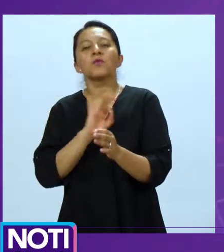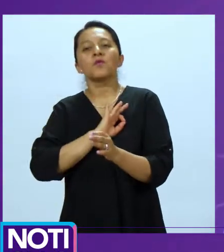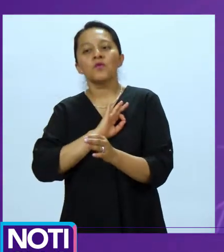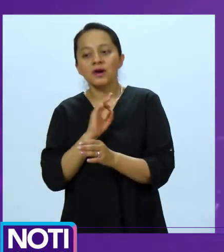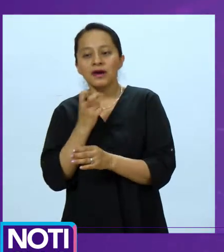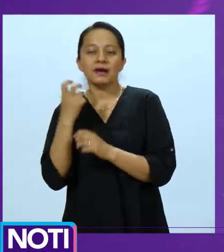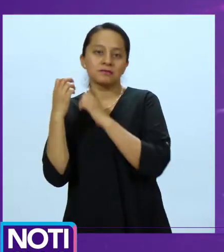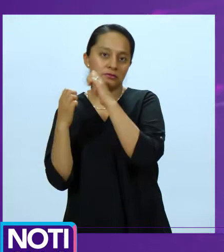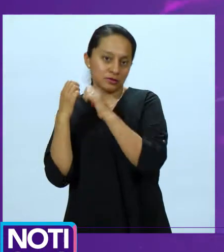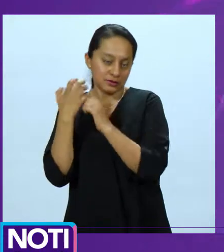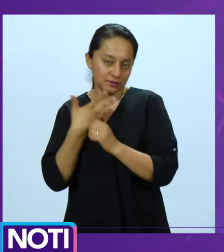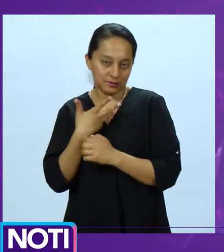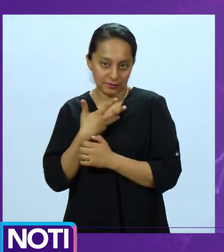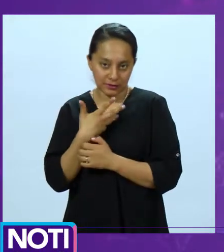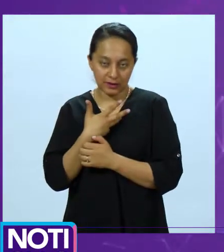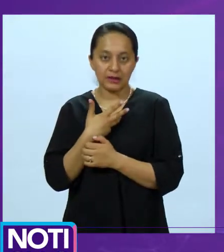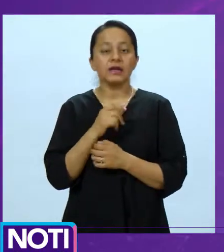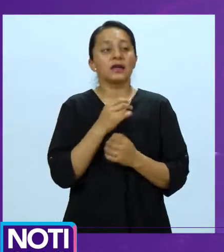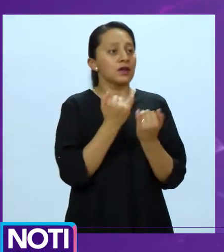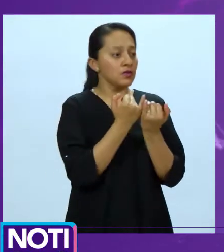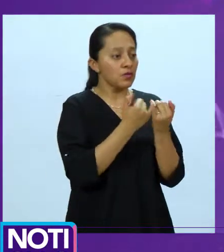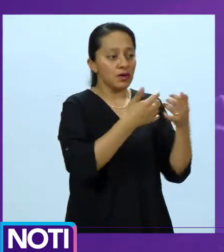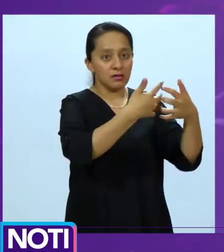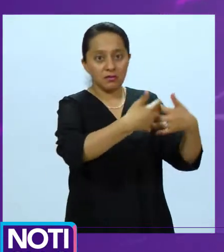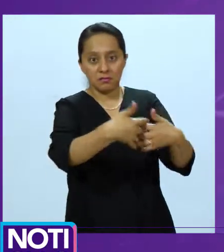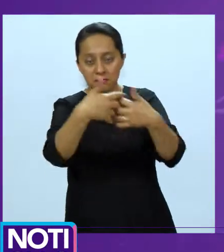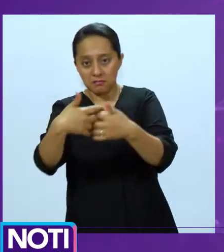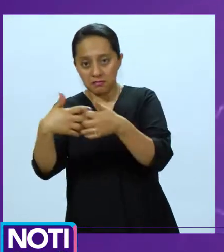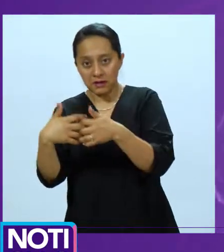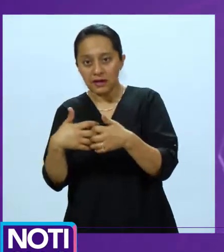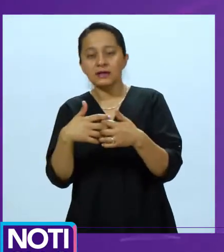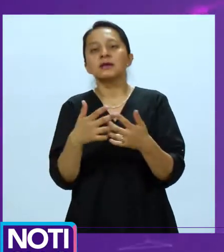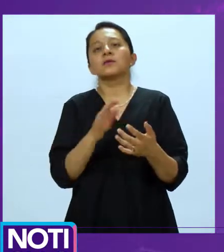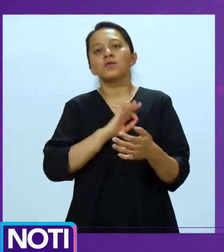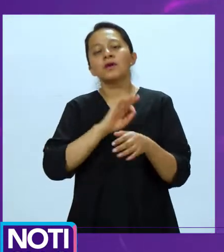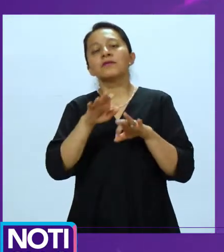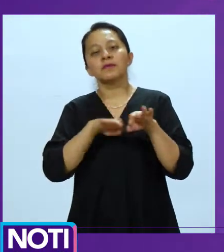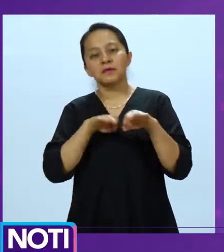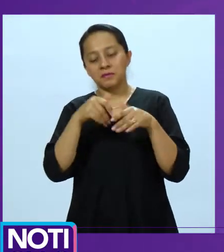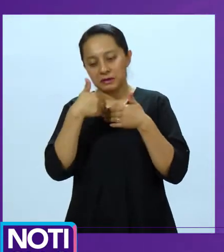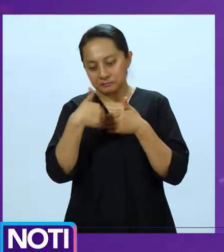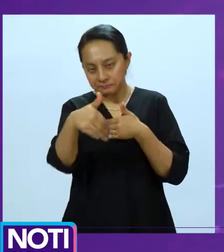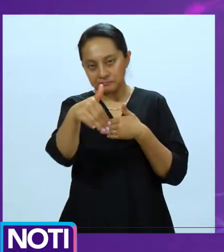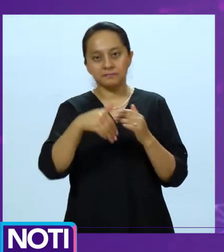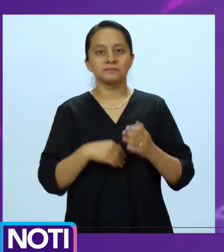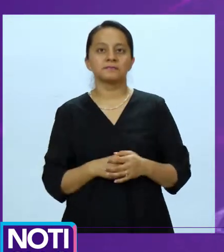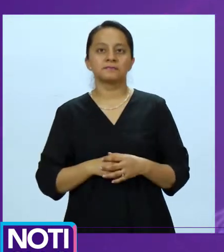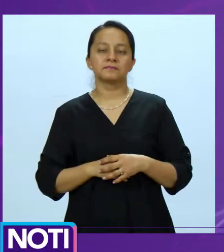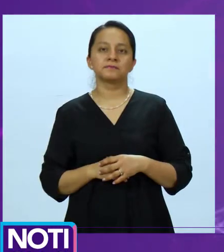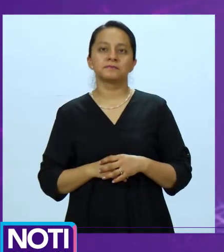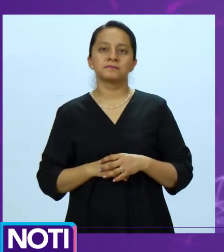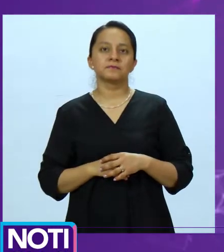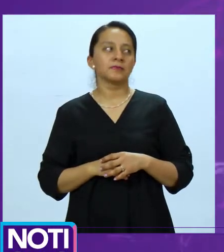sector productivo. Con imágenes de Carlos Jiménez, informó para Noticias RTQ, María Isabel Tierra Fría.